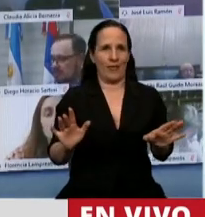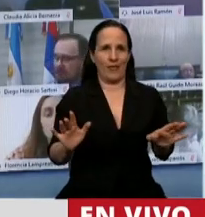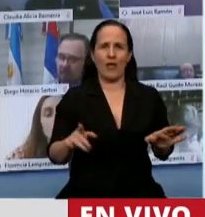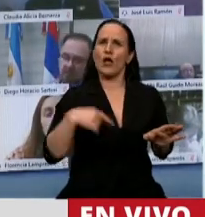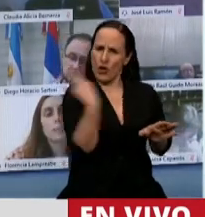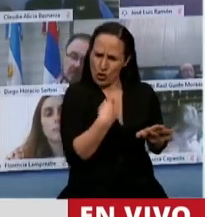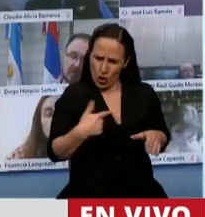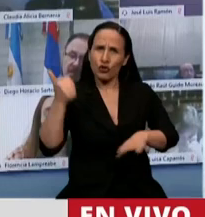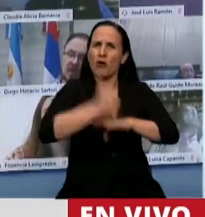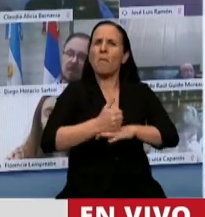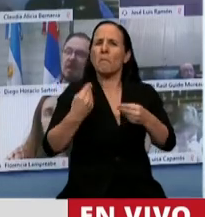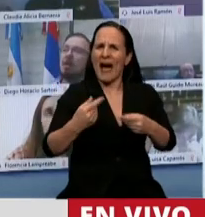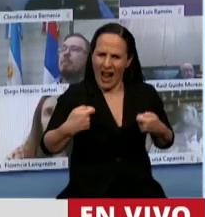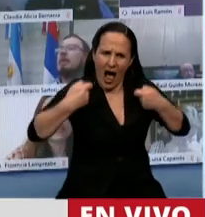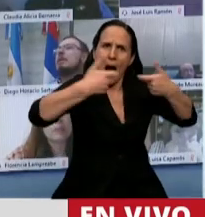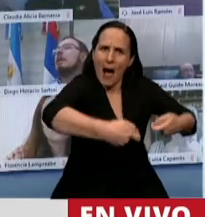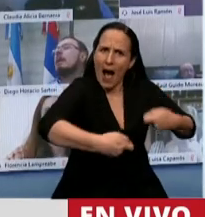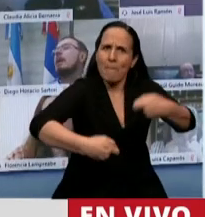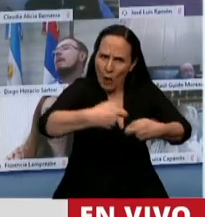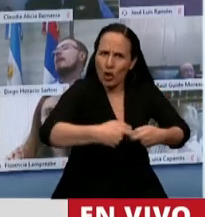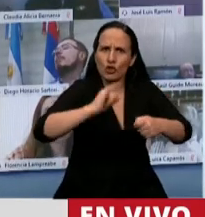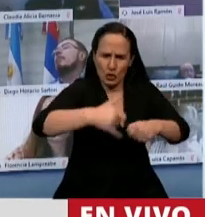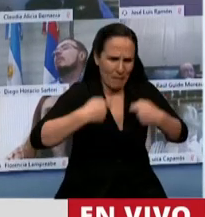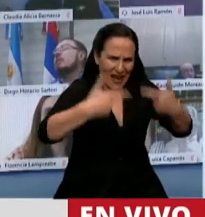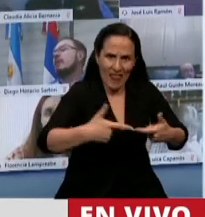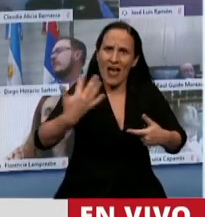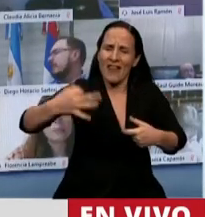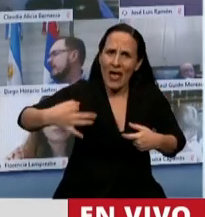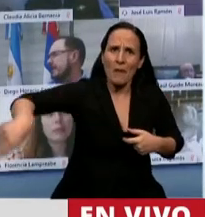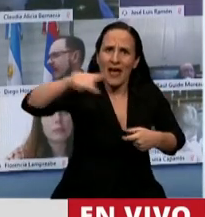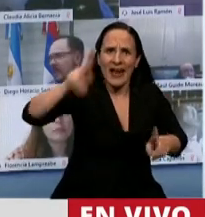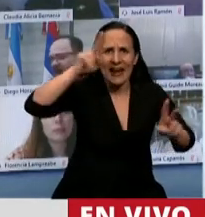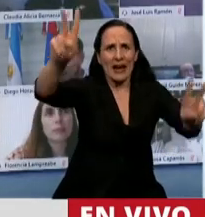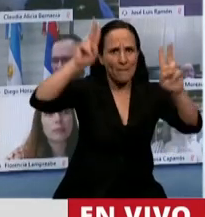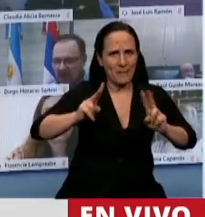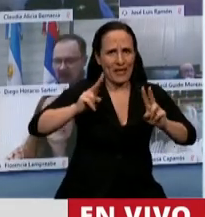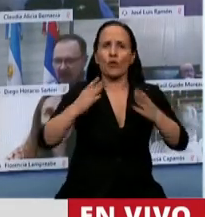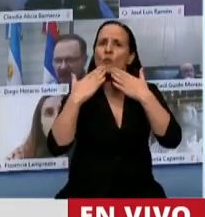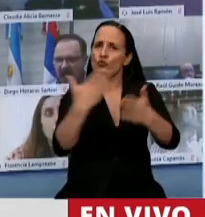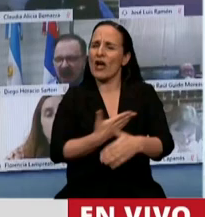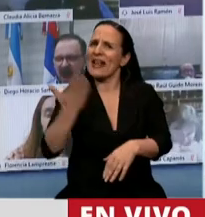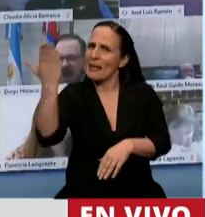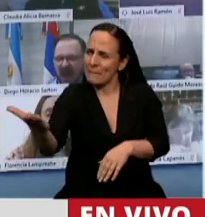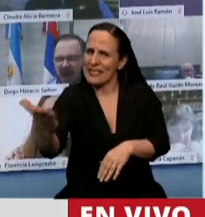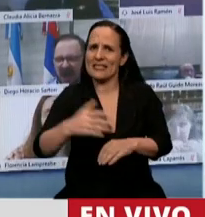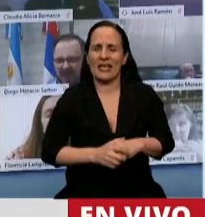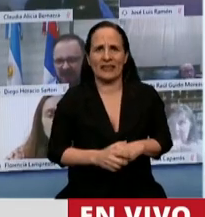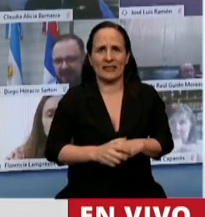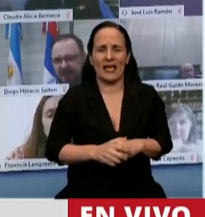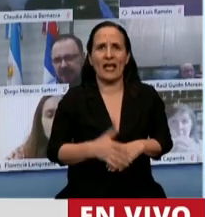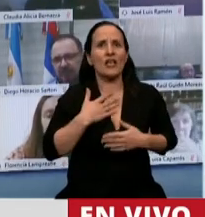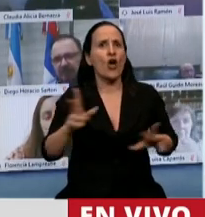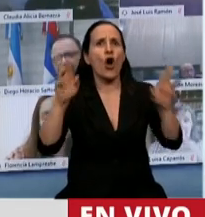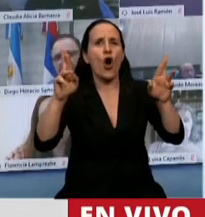parte que nos corresponde y exigimos que seamos respetados en ese sentido. Muchas gracias señor presidente y aspiro